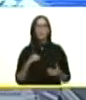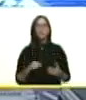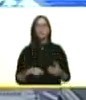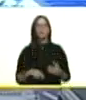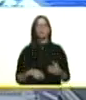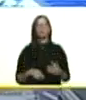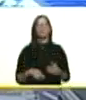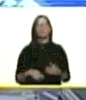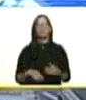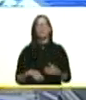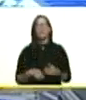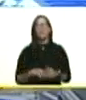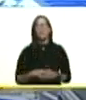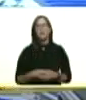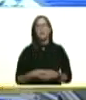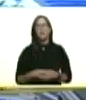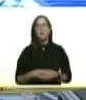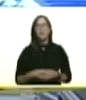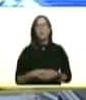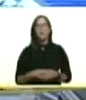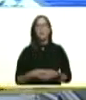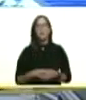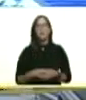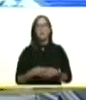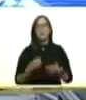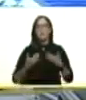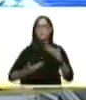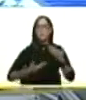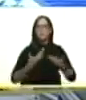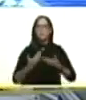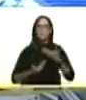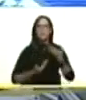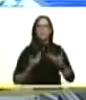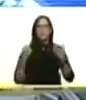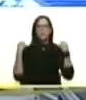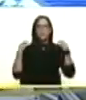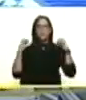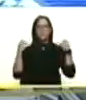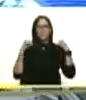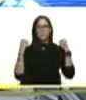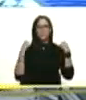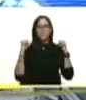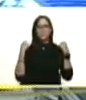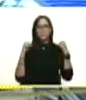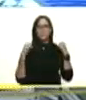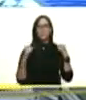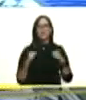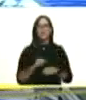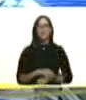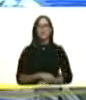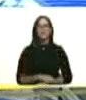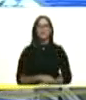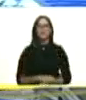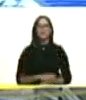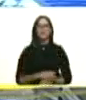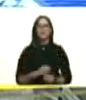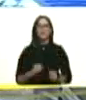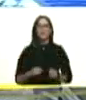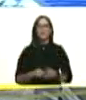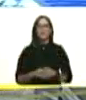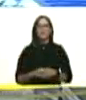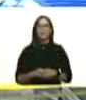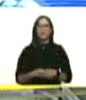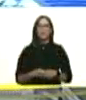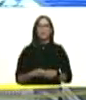intríngulis de ese proceso de preparación de la capital de la república